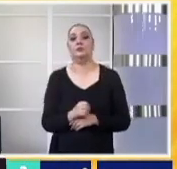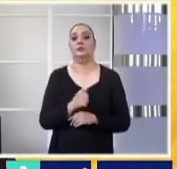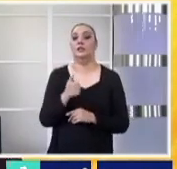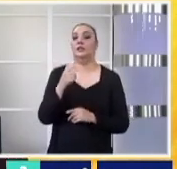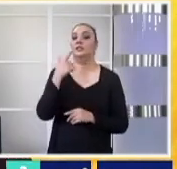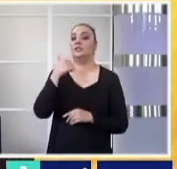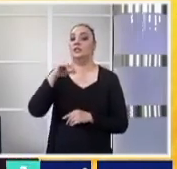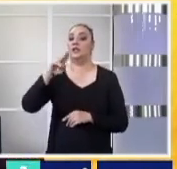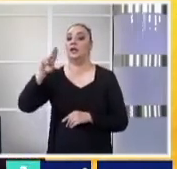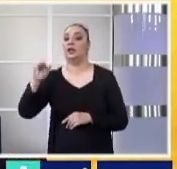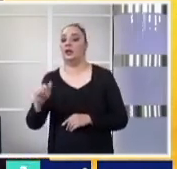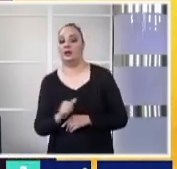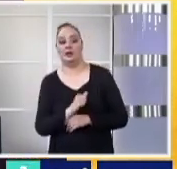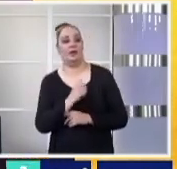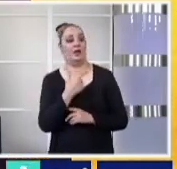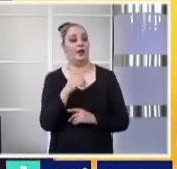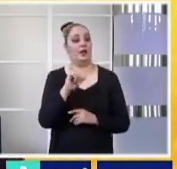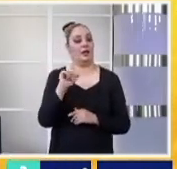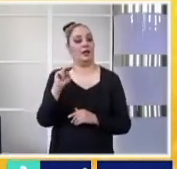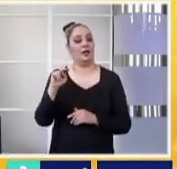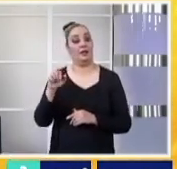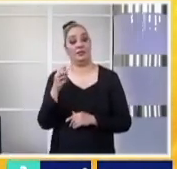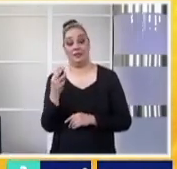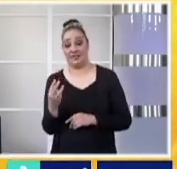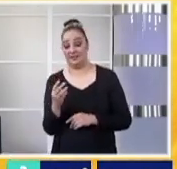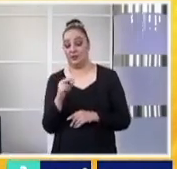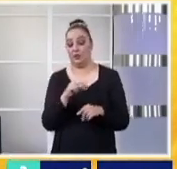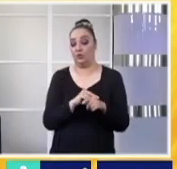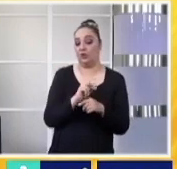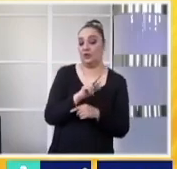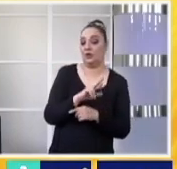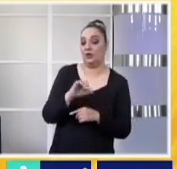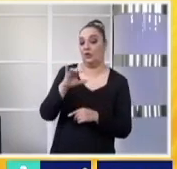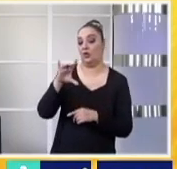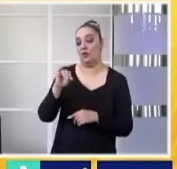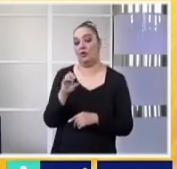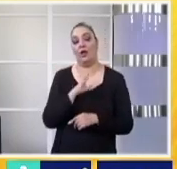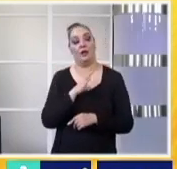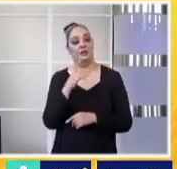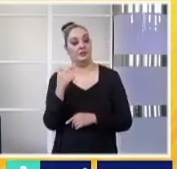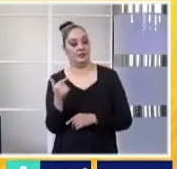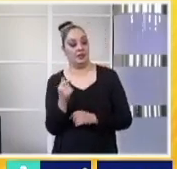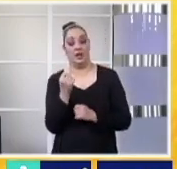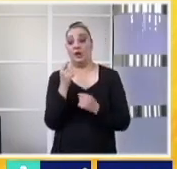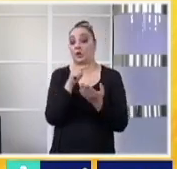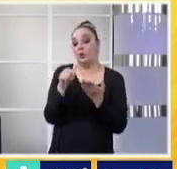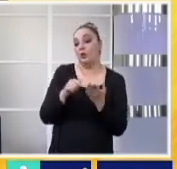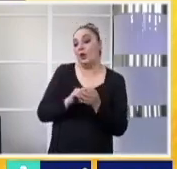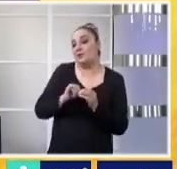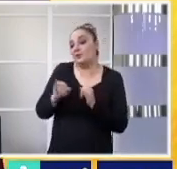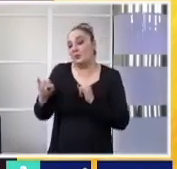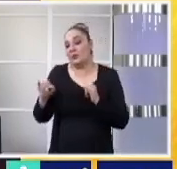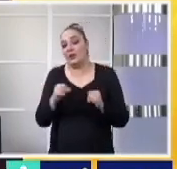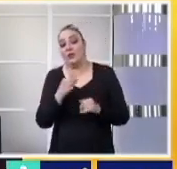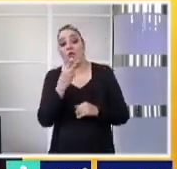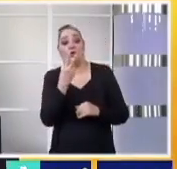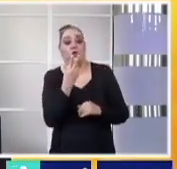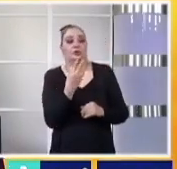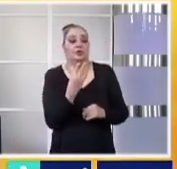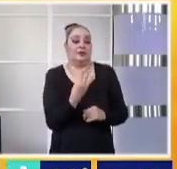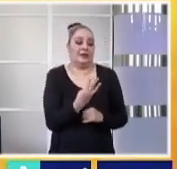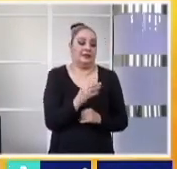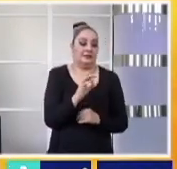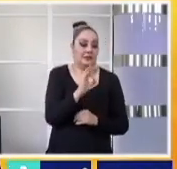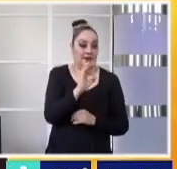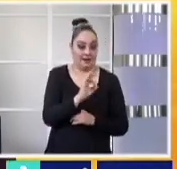3 grados en la cabecera de Galeana, 7 en Doctor Arroyo, en algunas zonas periféricas en el campo, valores de 2 o 3 grados son posibles,